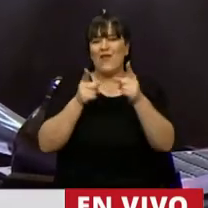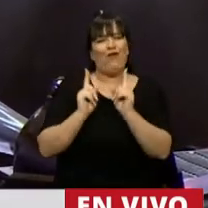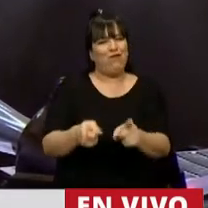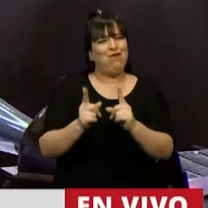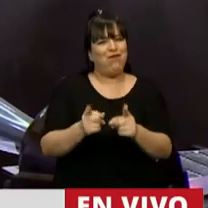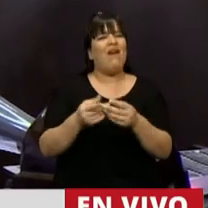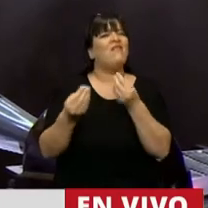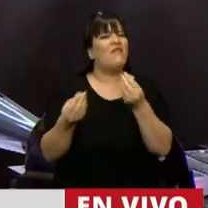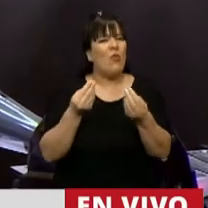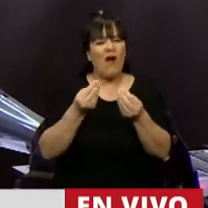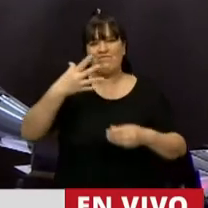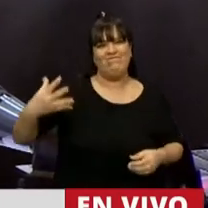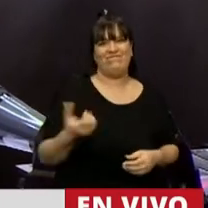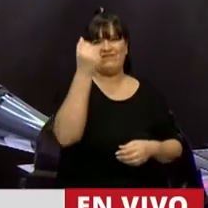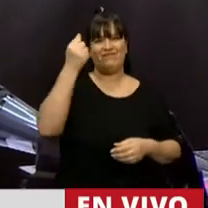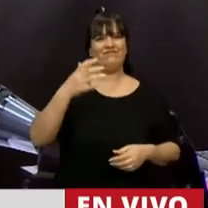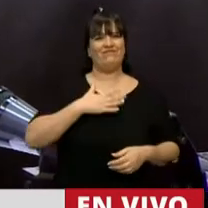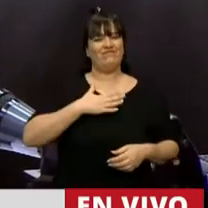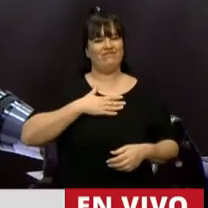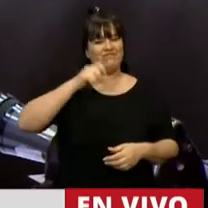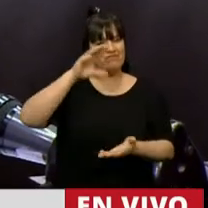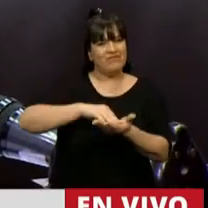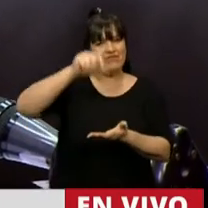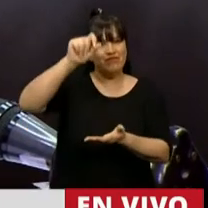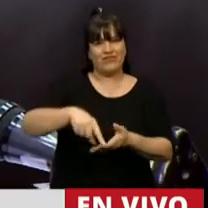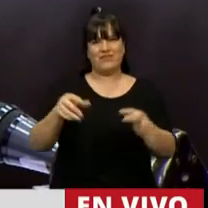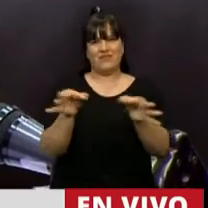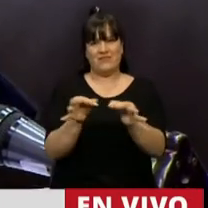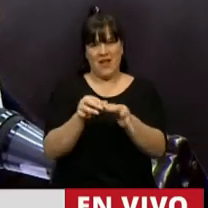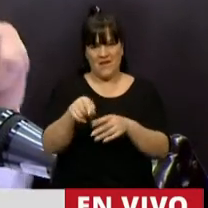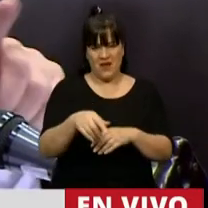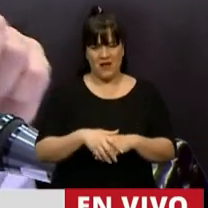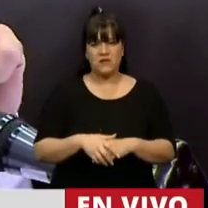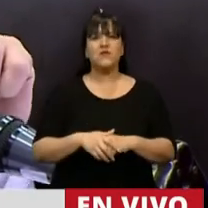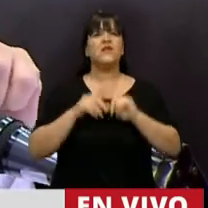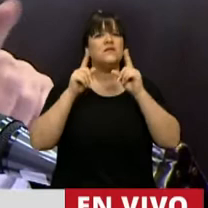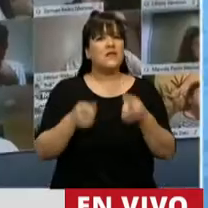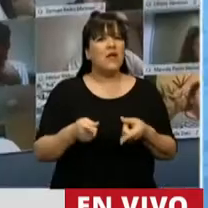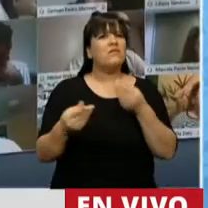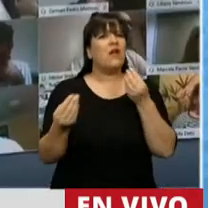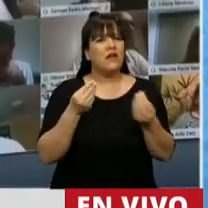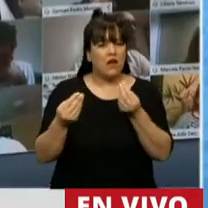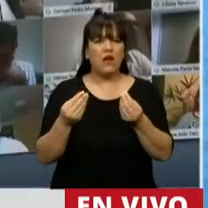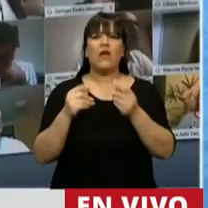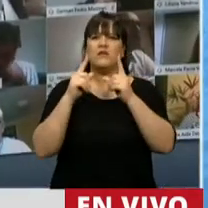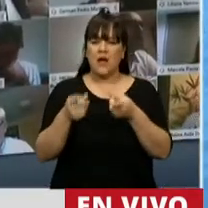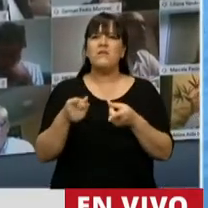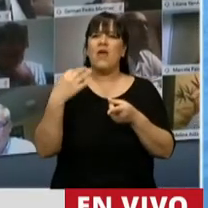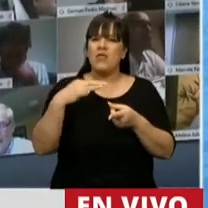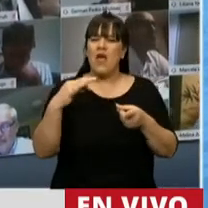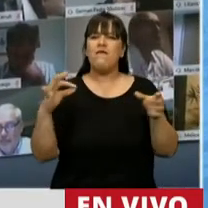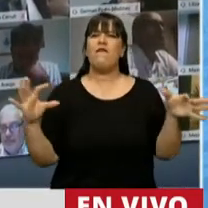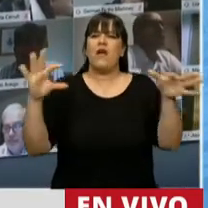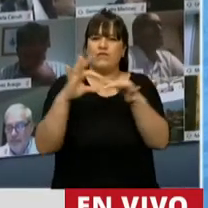recuperación de la soberanía de nuestras islas argentinas y el establecimiento y reestablecimiento de los